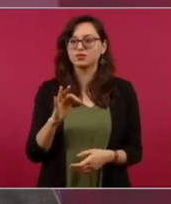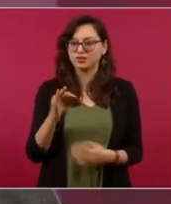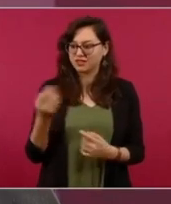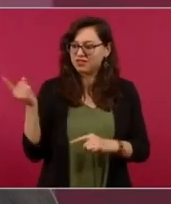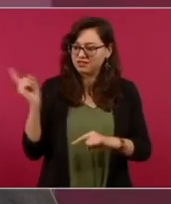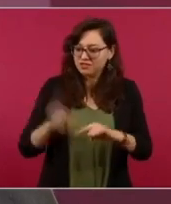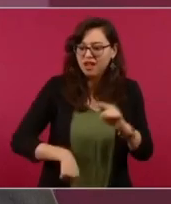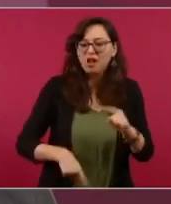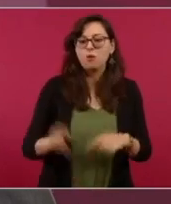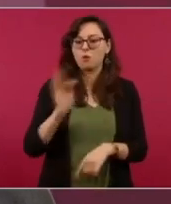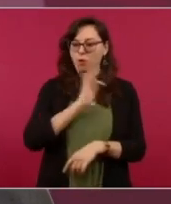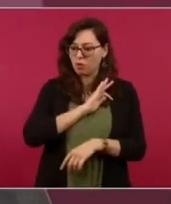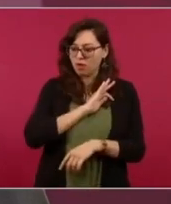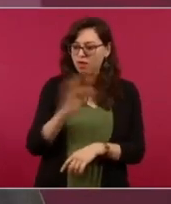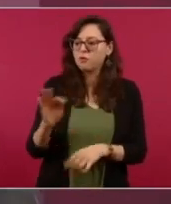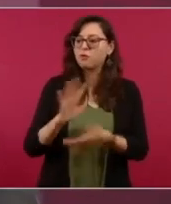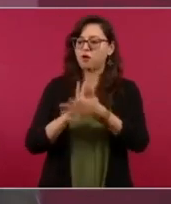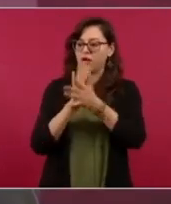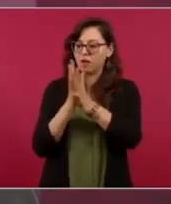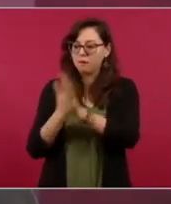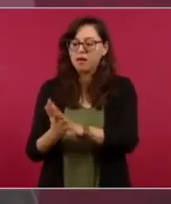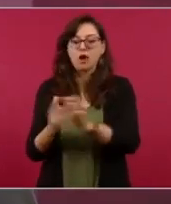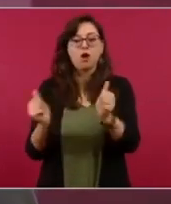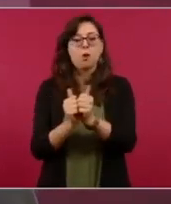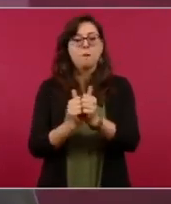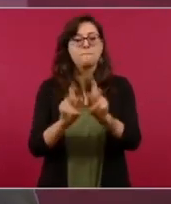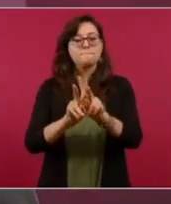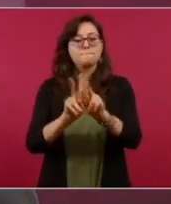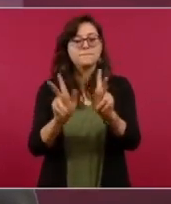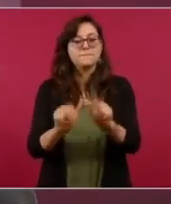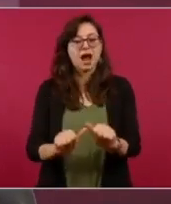sin violencia